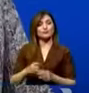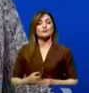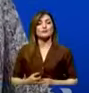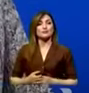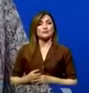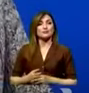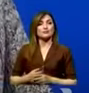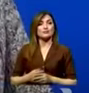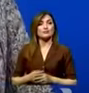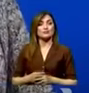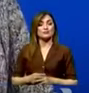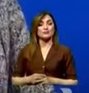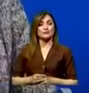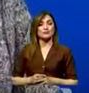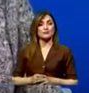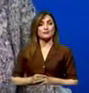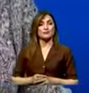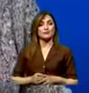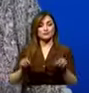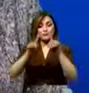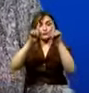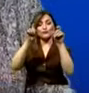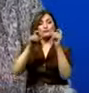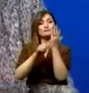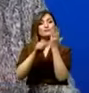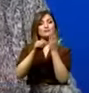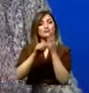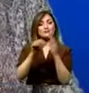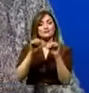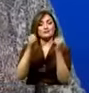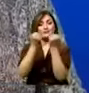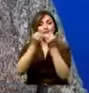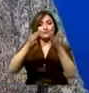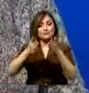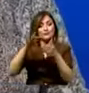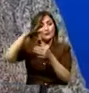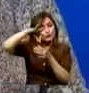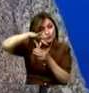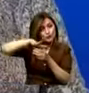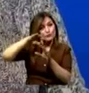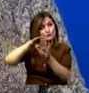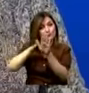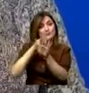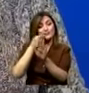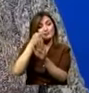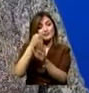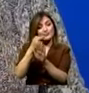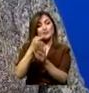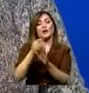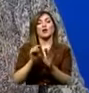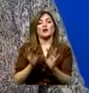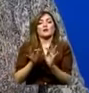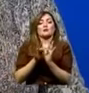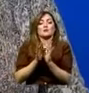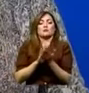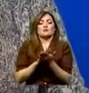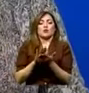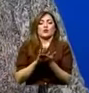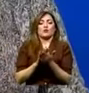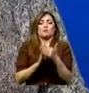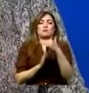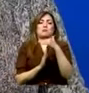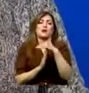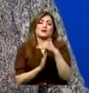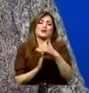Pero ahí, ministra, aparte de los asambleístas que votaron a favor, decían que lo hicieron por la reconciliación del país y para no dar paso a una desestabilización,